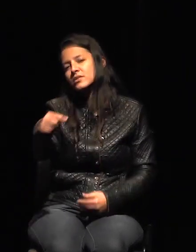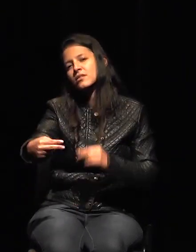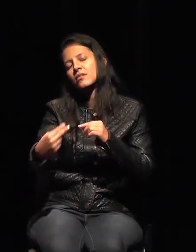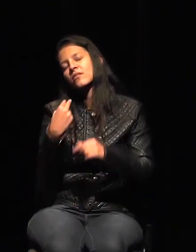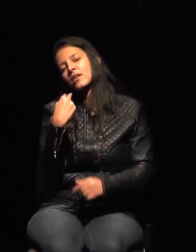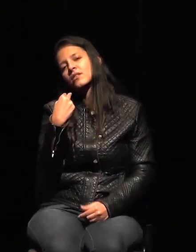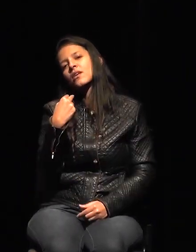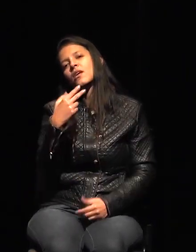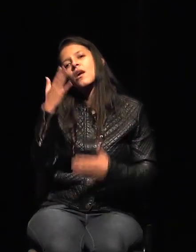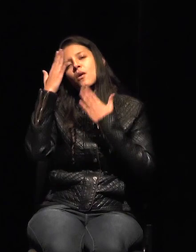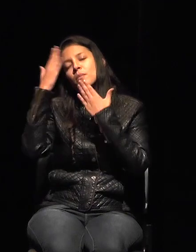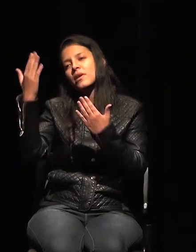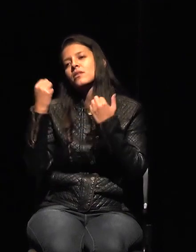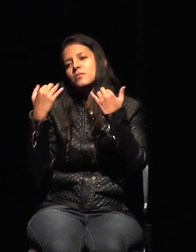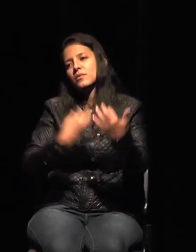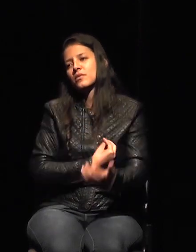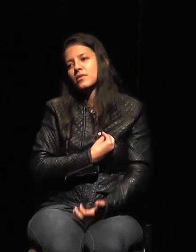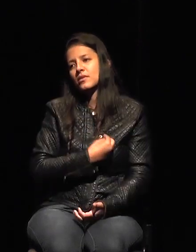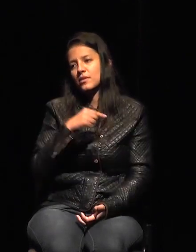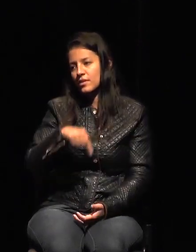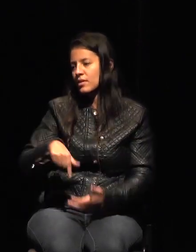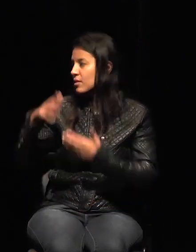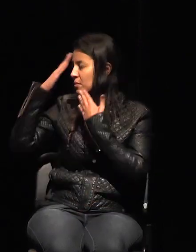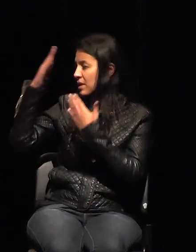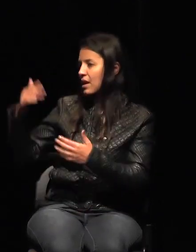Gracias a todos y hasta la próxima.